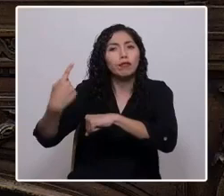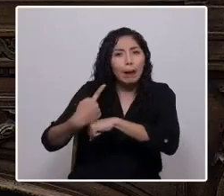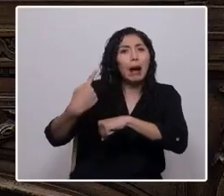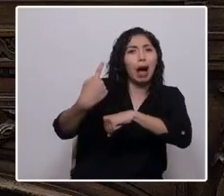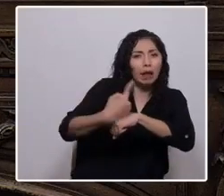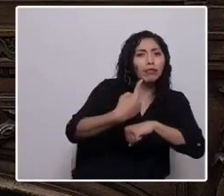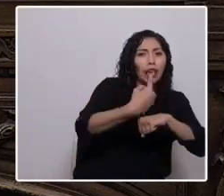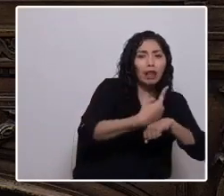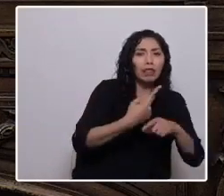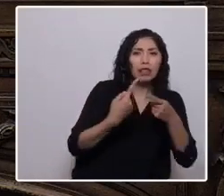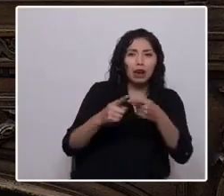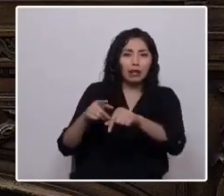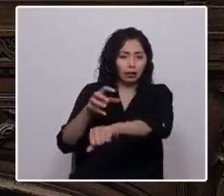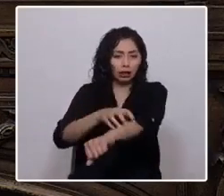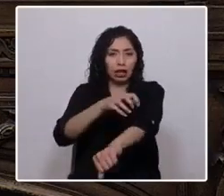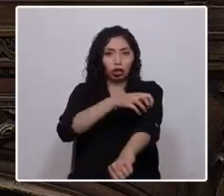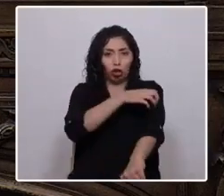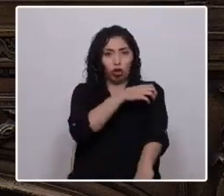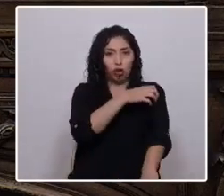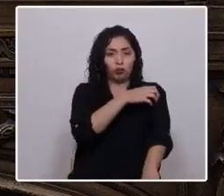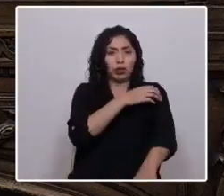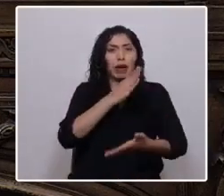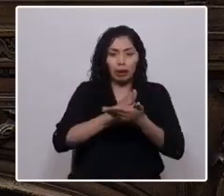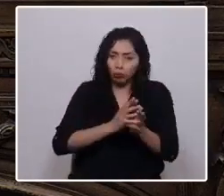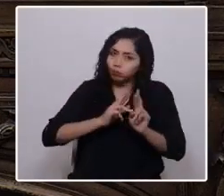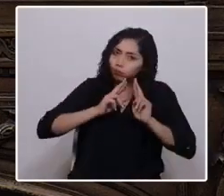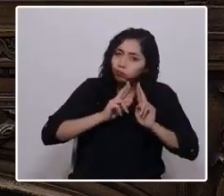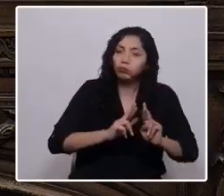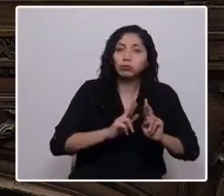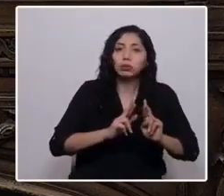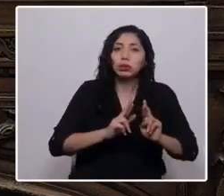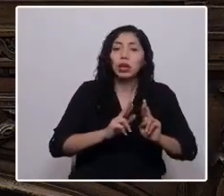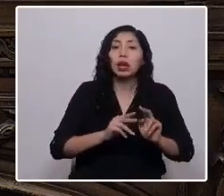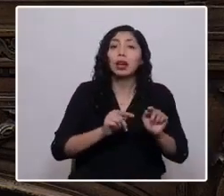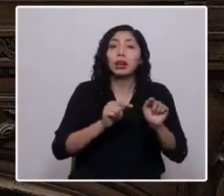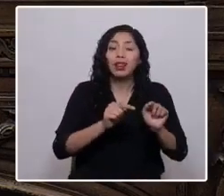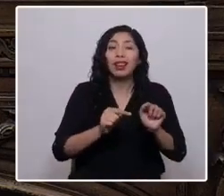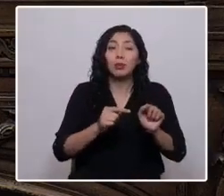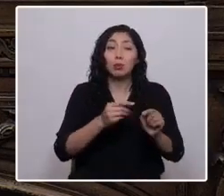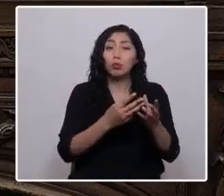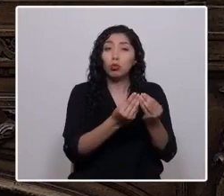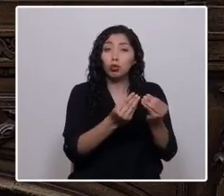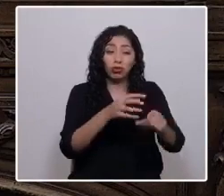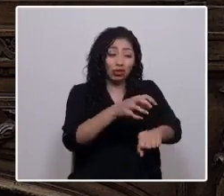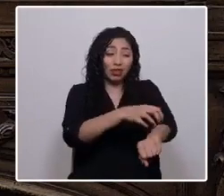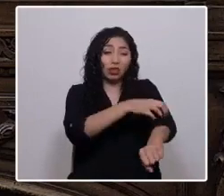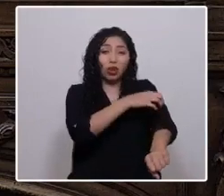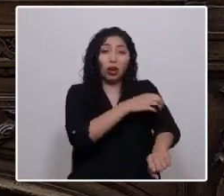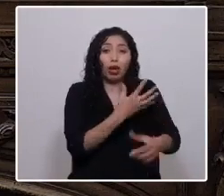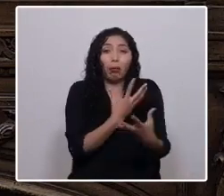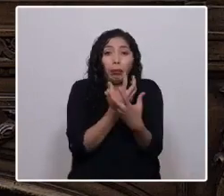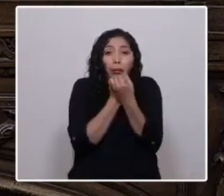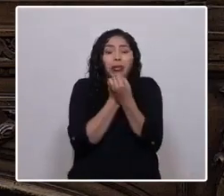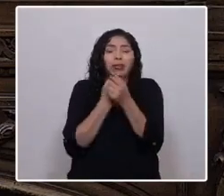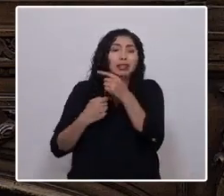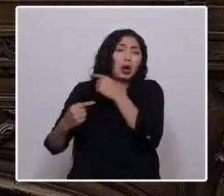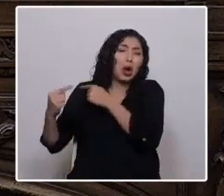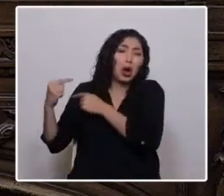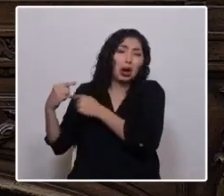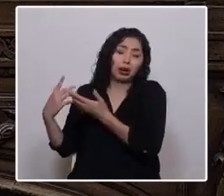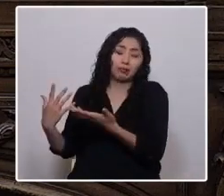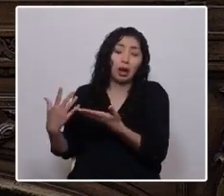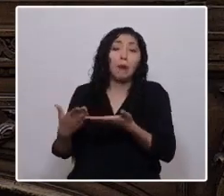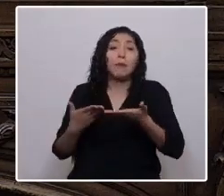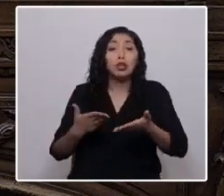nuestros territorios. y que tan poca acogida han tenido históricamente. Por ello, les invito, compañeros y